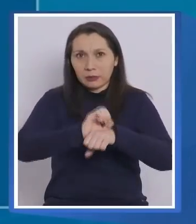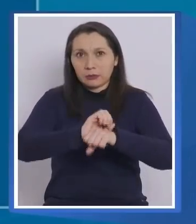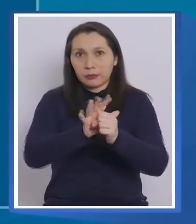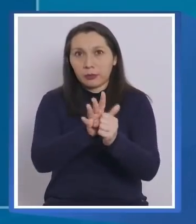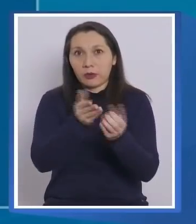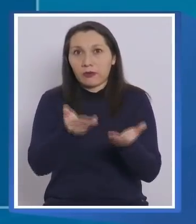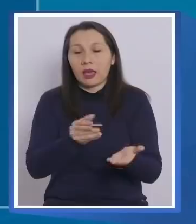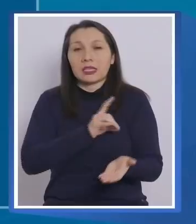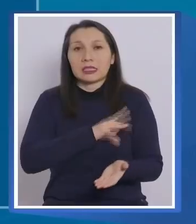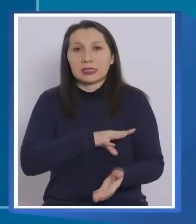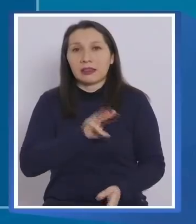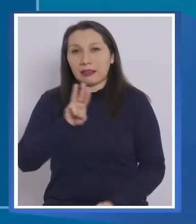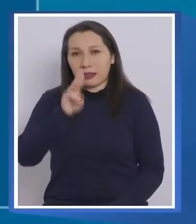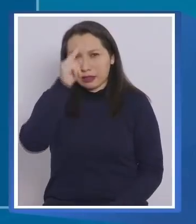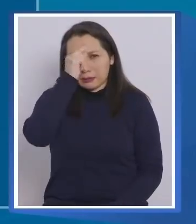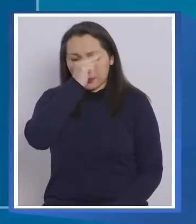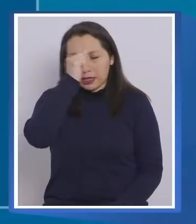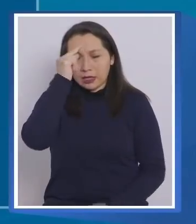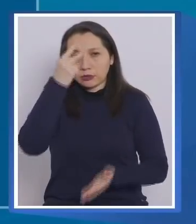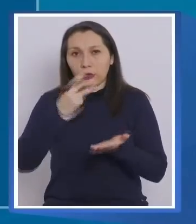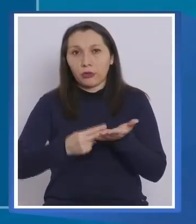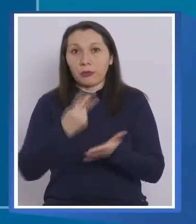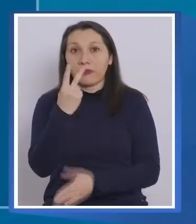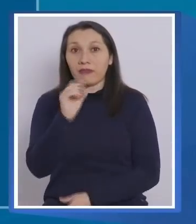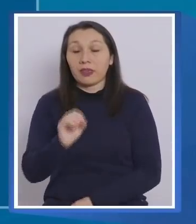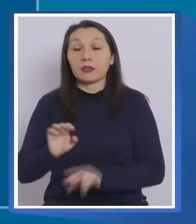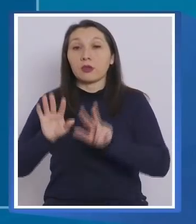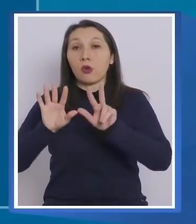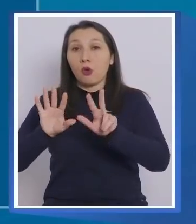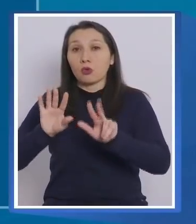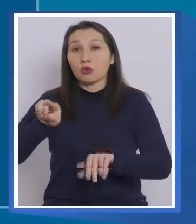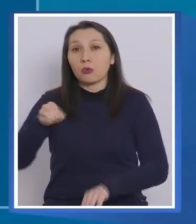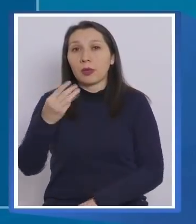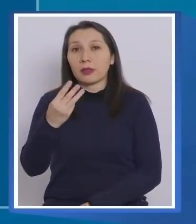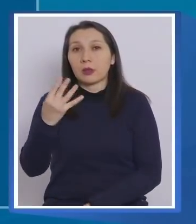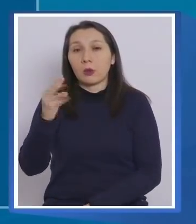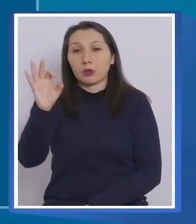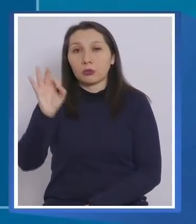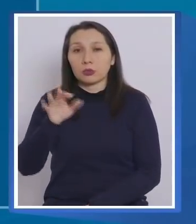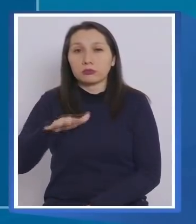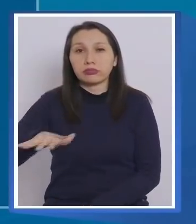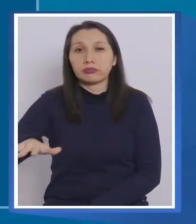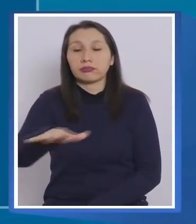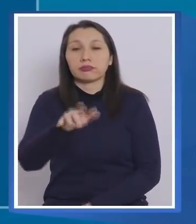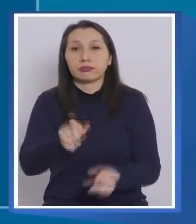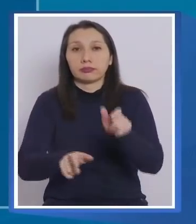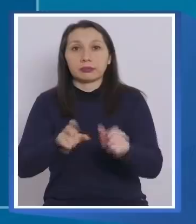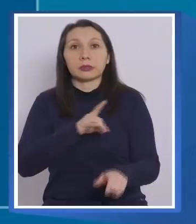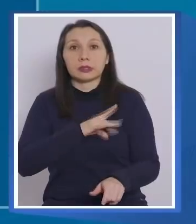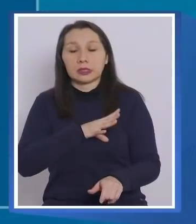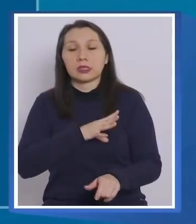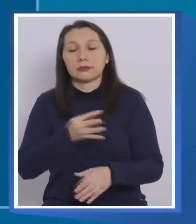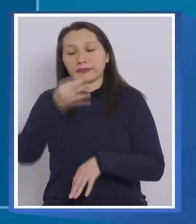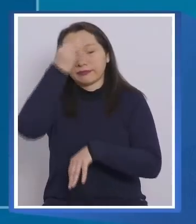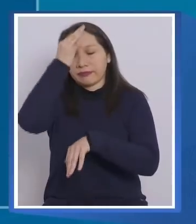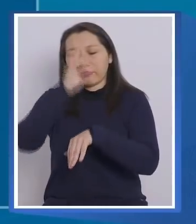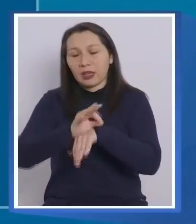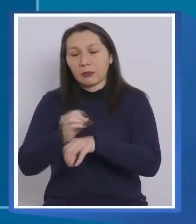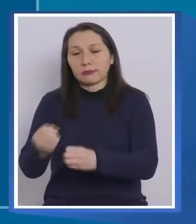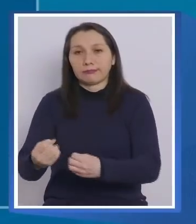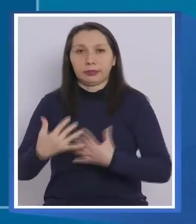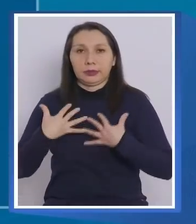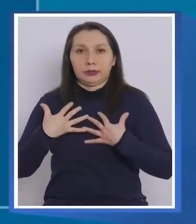en Chile el 3 de marzo del 2020, el 8,34% de la población chilena ha desarrollado la enfermedad.